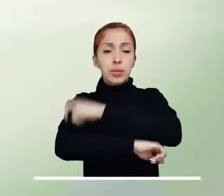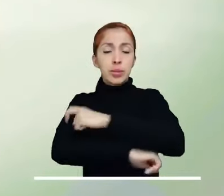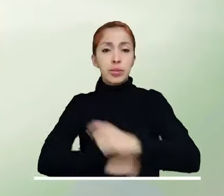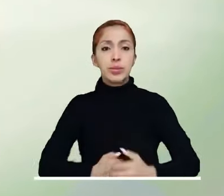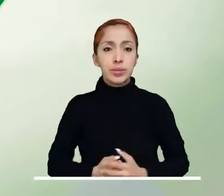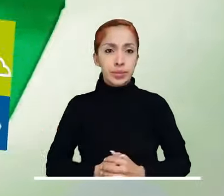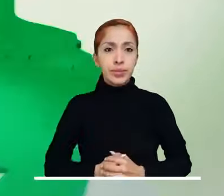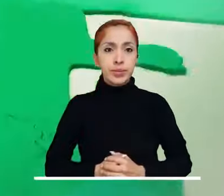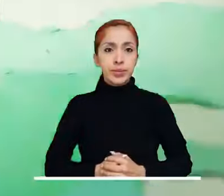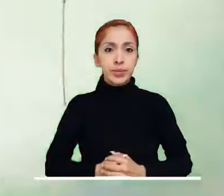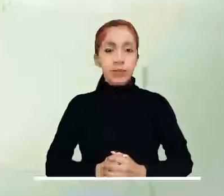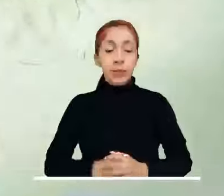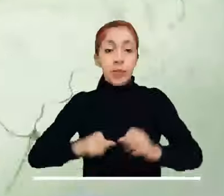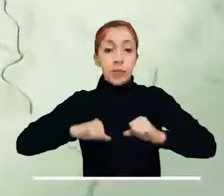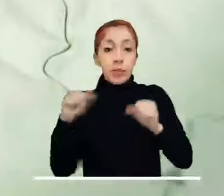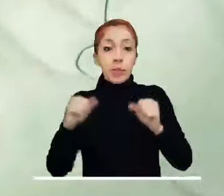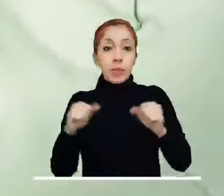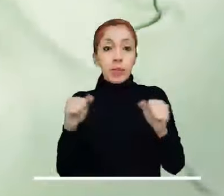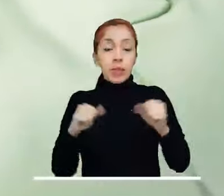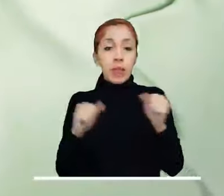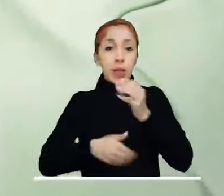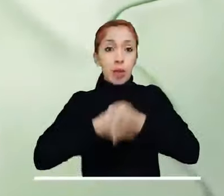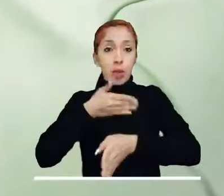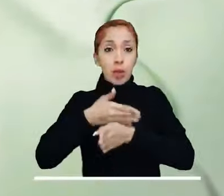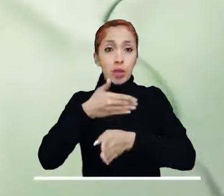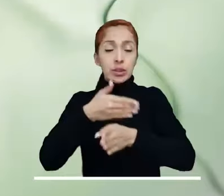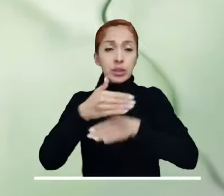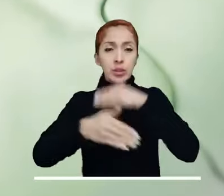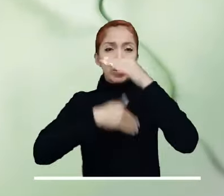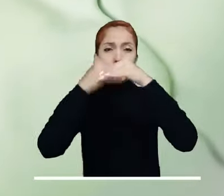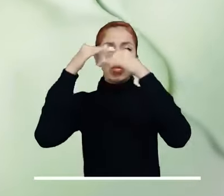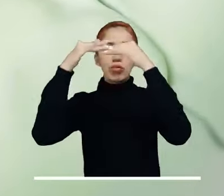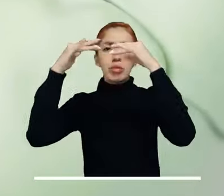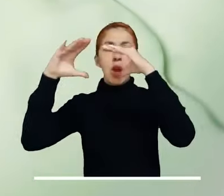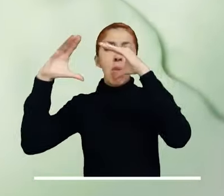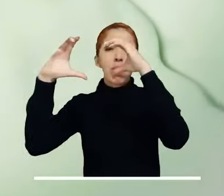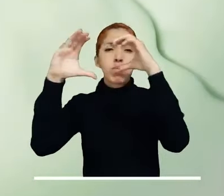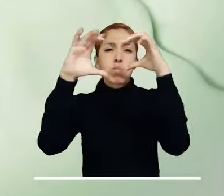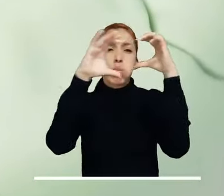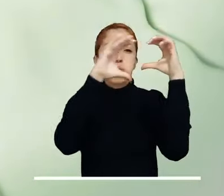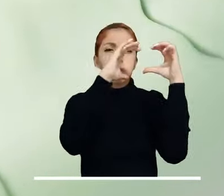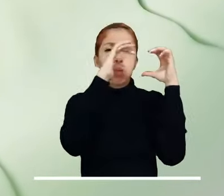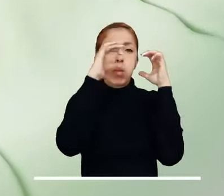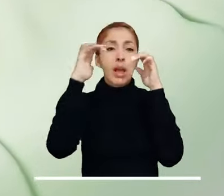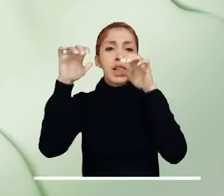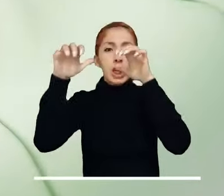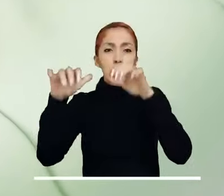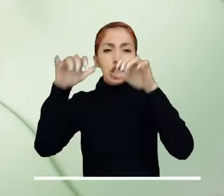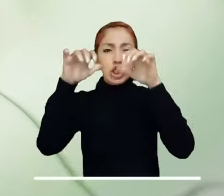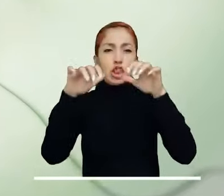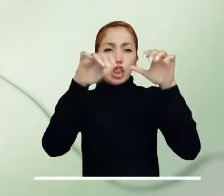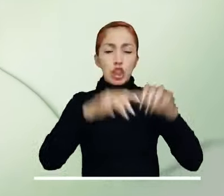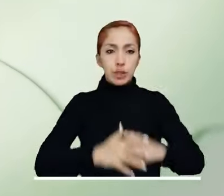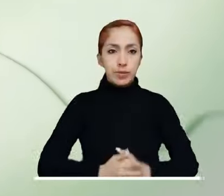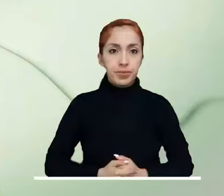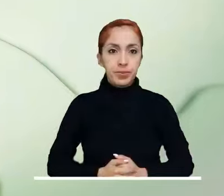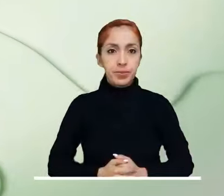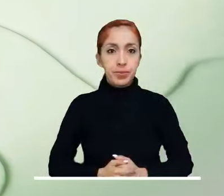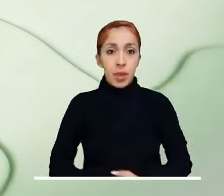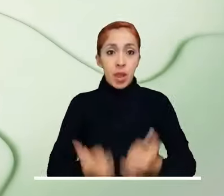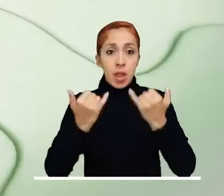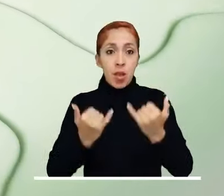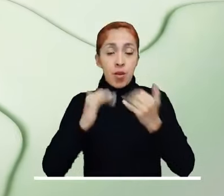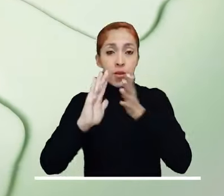Guainía y Putumayo. En la mayor parte de Bogotá prevalecerán los cielos cubiertos y las lluvias